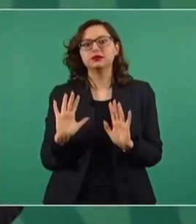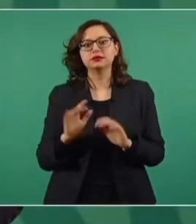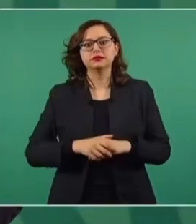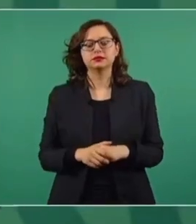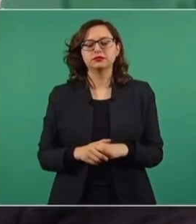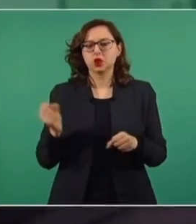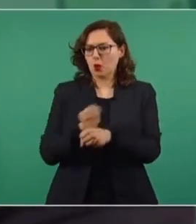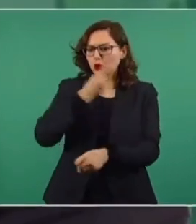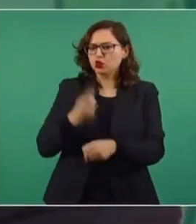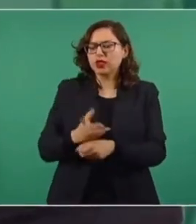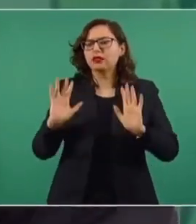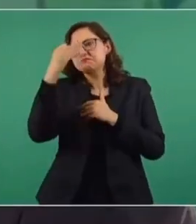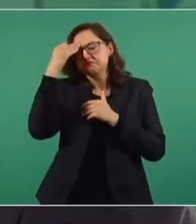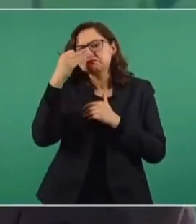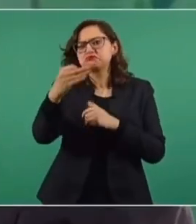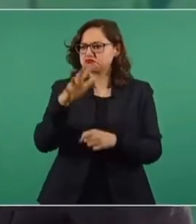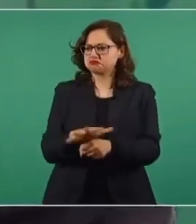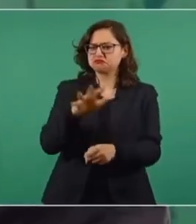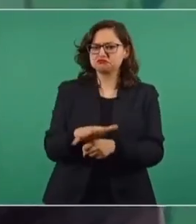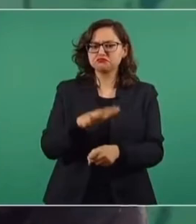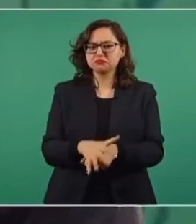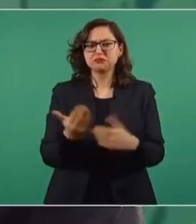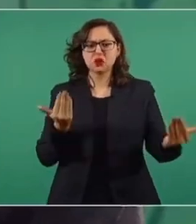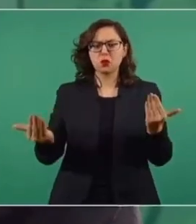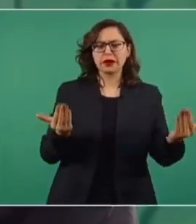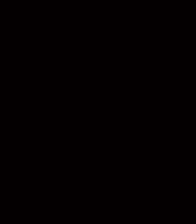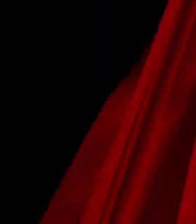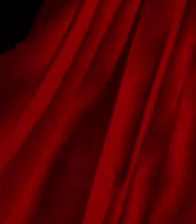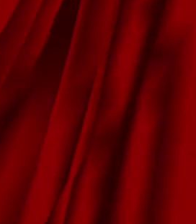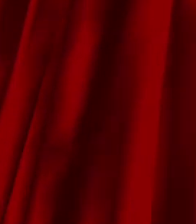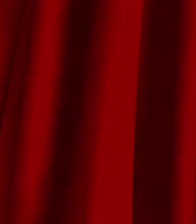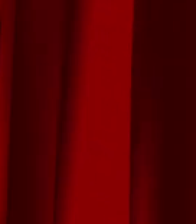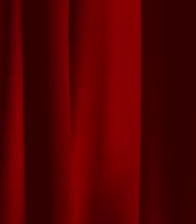en la práctica. Tenemos tiempo y entonces vamos a actuar.